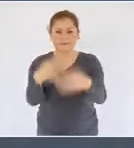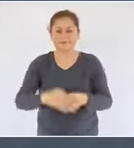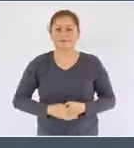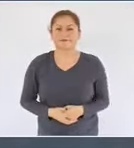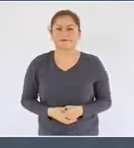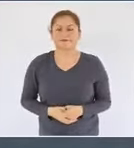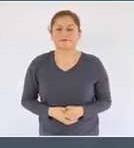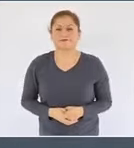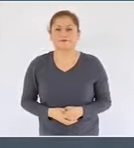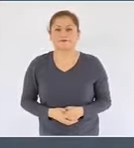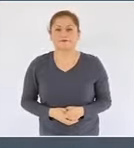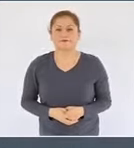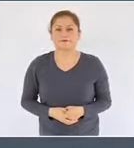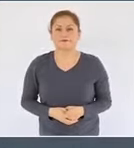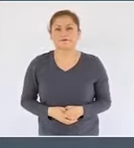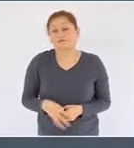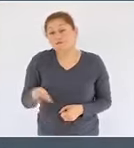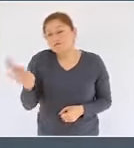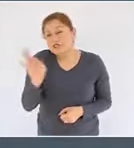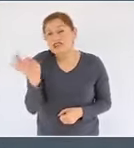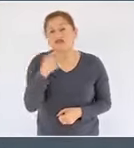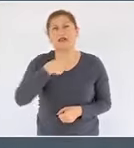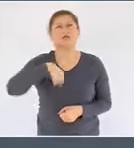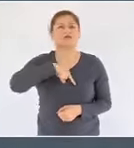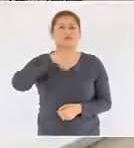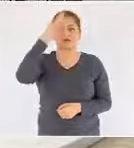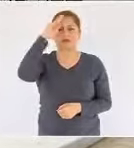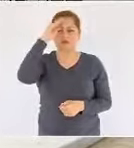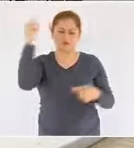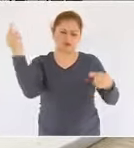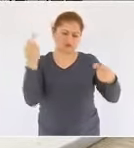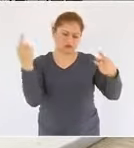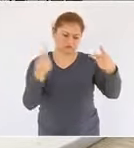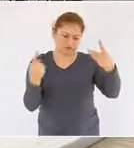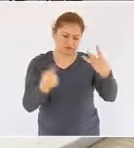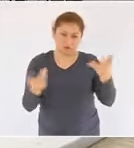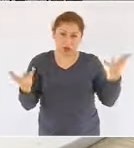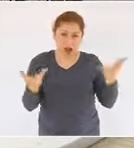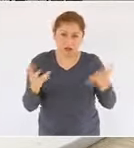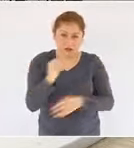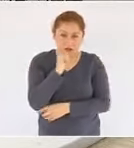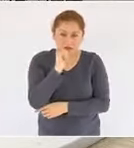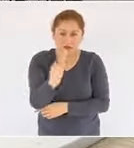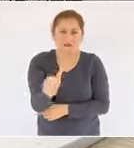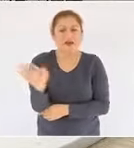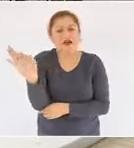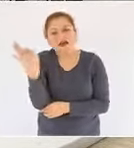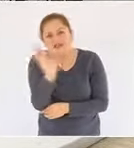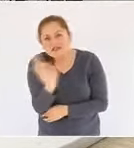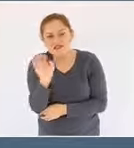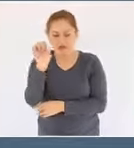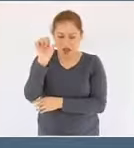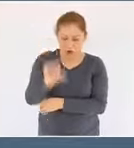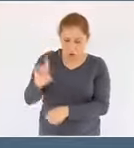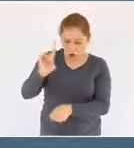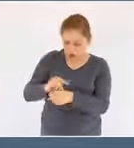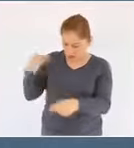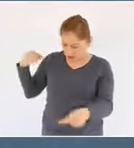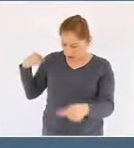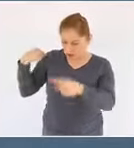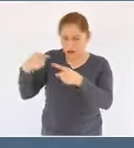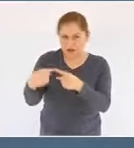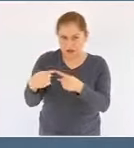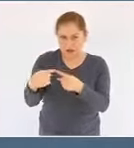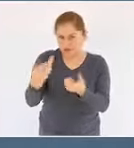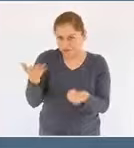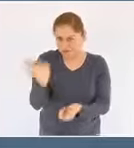De no haberse aplicado todas estas acciones, la producción que se tendría al día de hoy con la tendencia